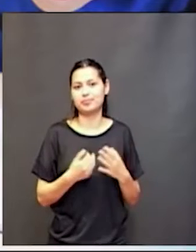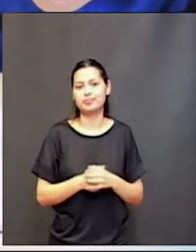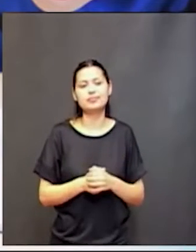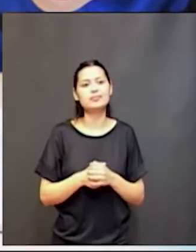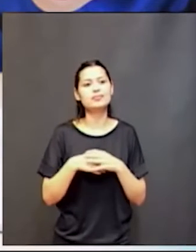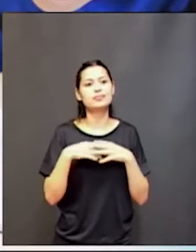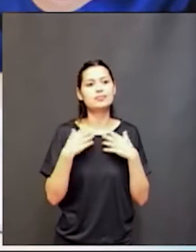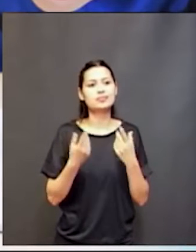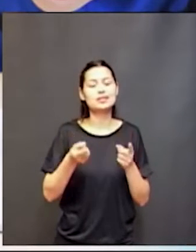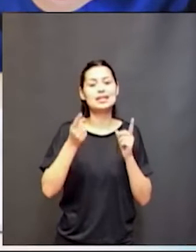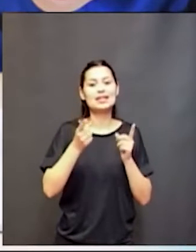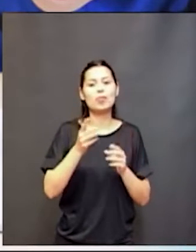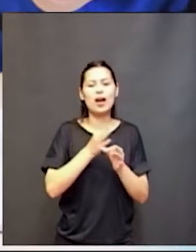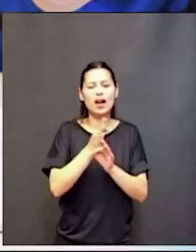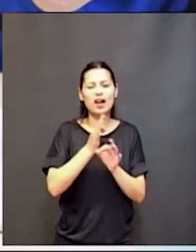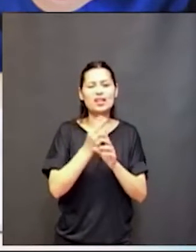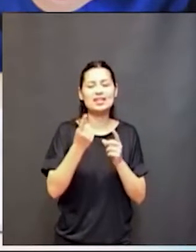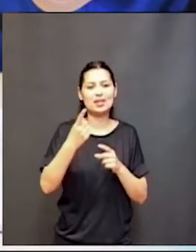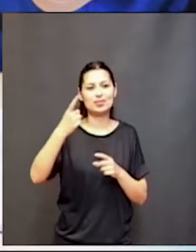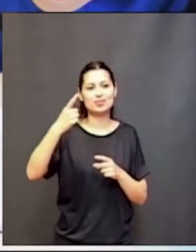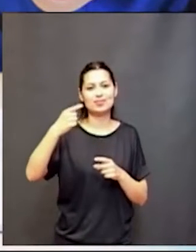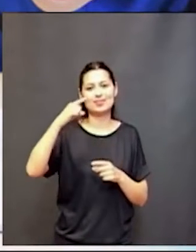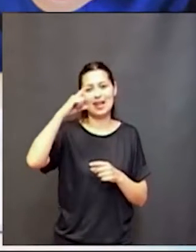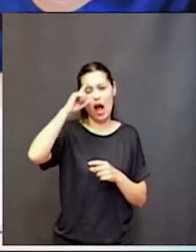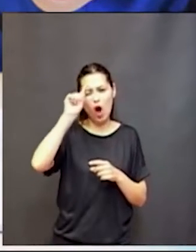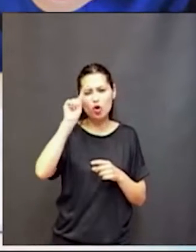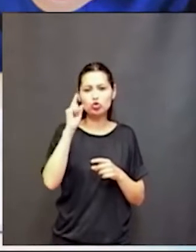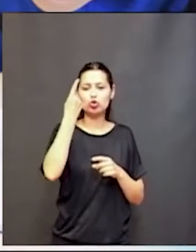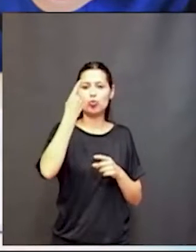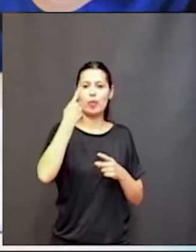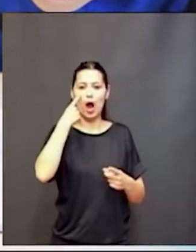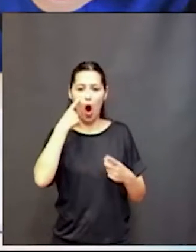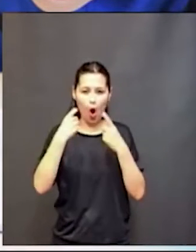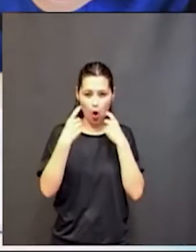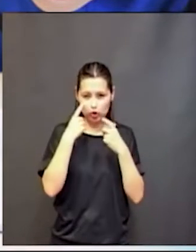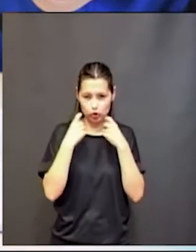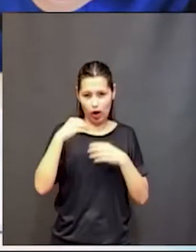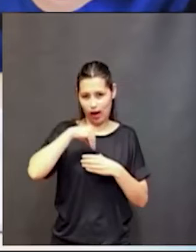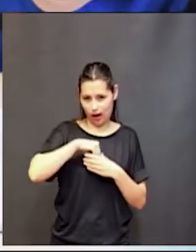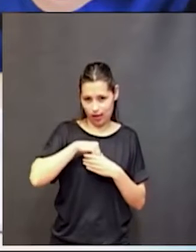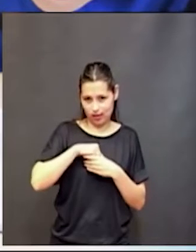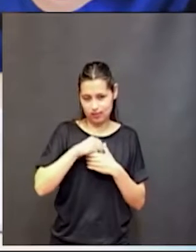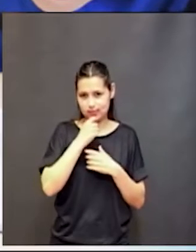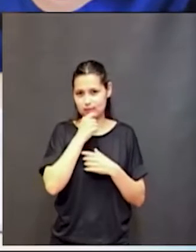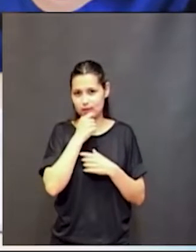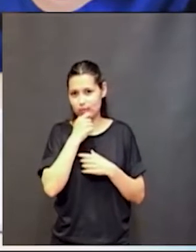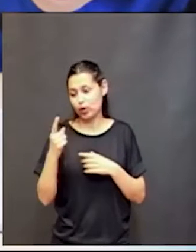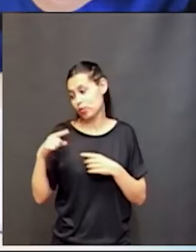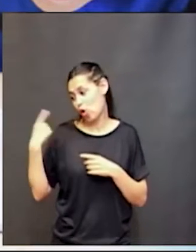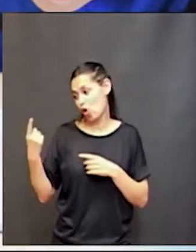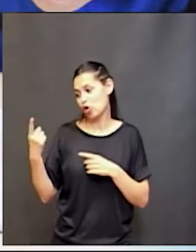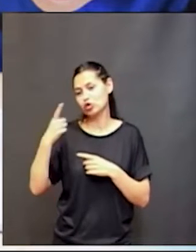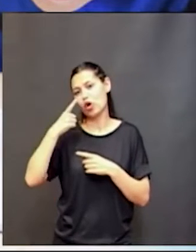la autorregulación implica que tengamos una capacidad para poder trabajar con el otro, vivir de una manera mejor,